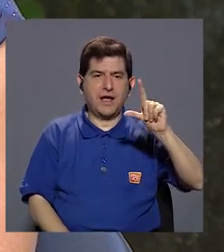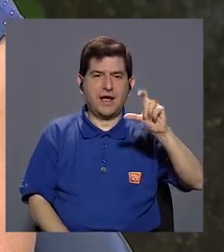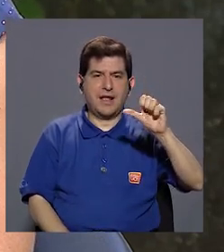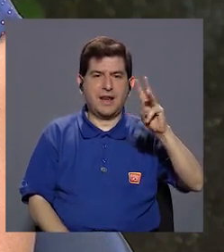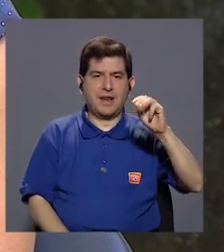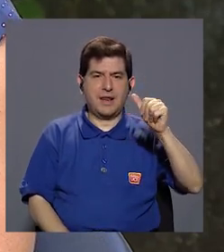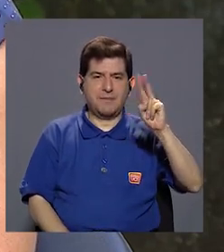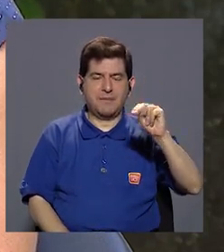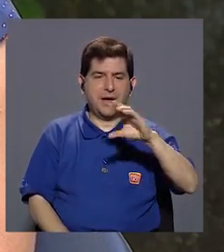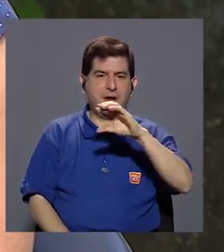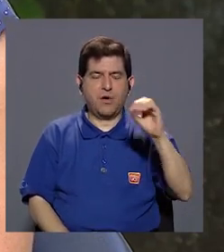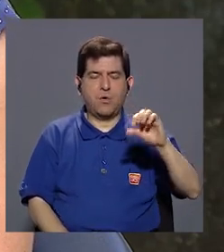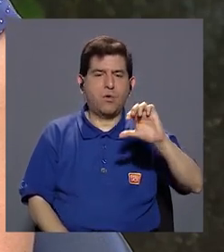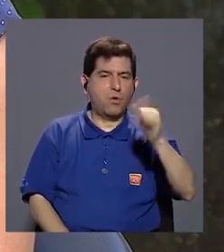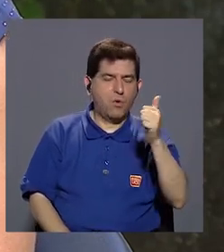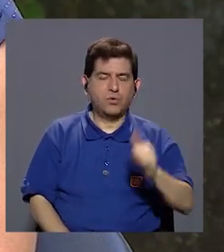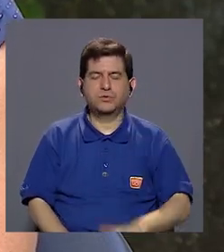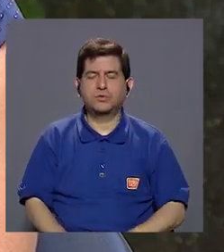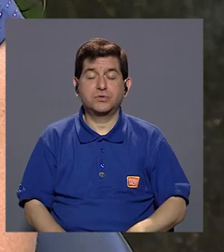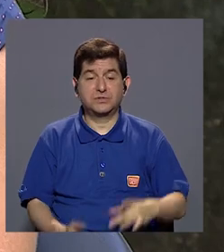súper propensas a ciertos virus.